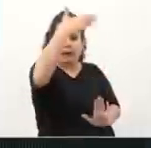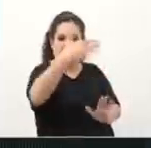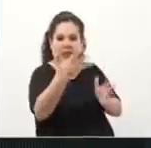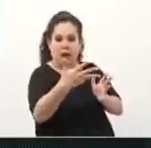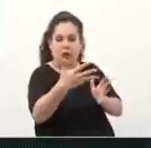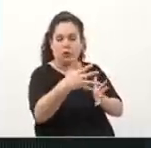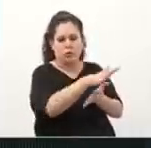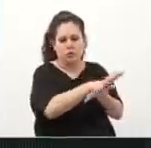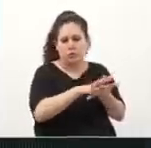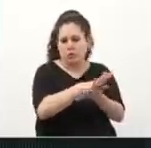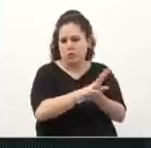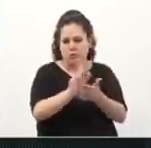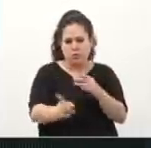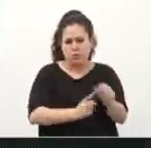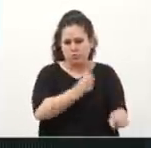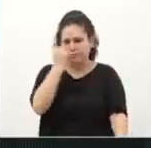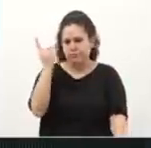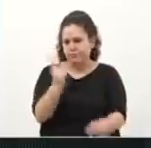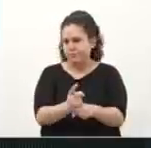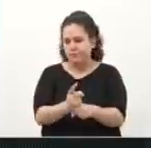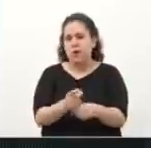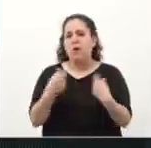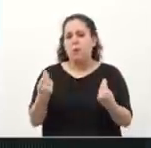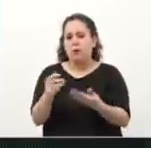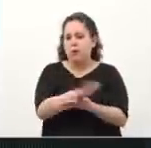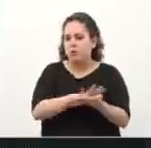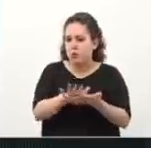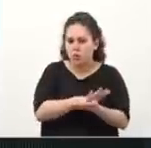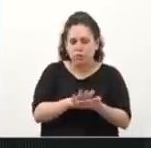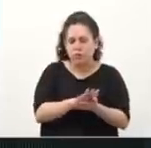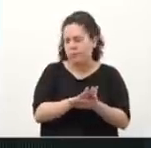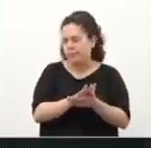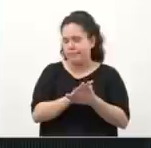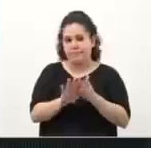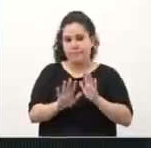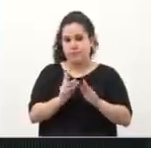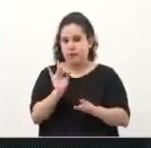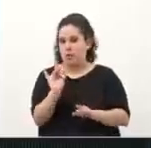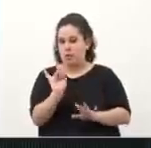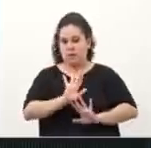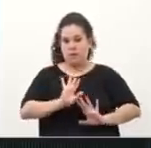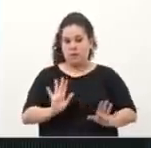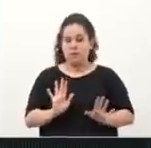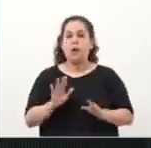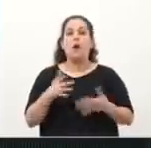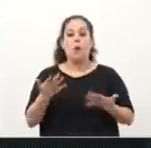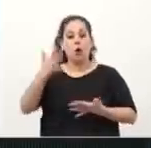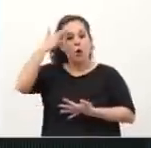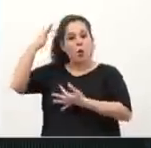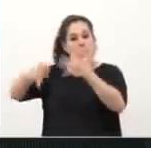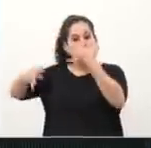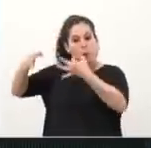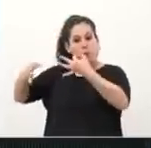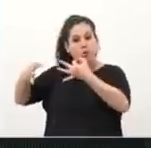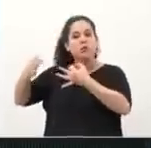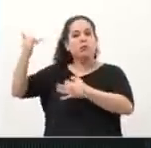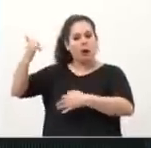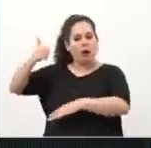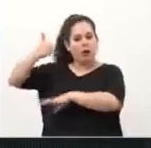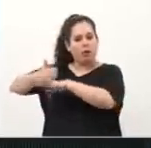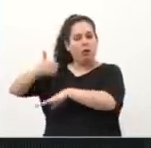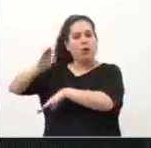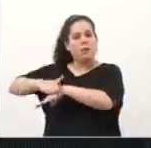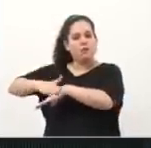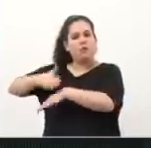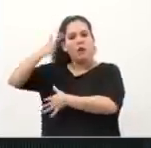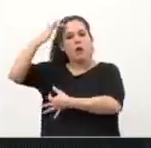locura. De hecho, no lo haces, porque la solución te cuesta el doble. La justicia, para resolver eso, tiene nombre y apellido. La